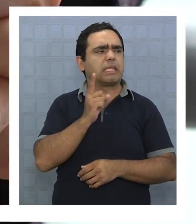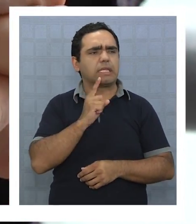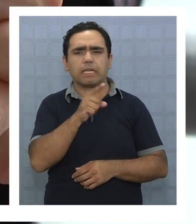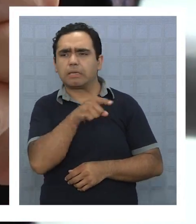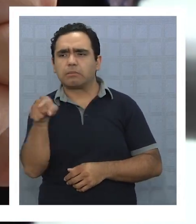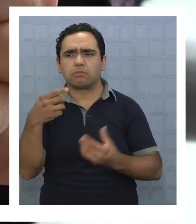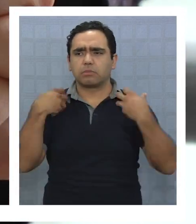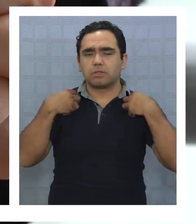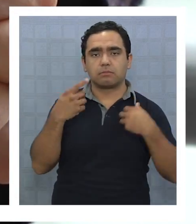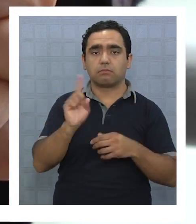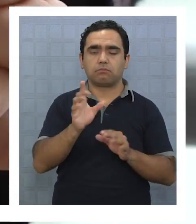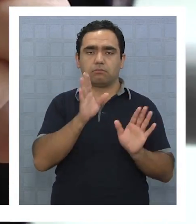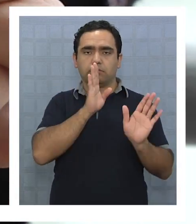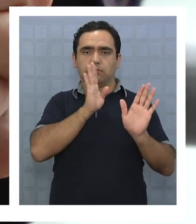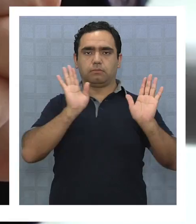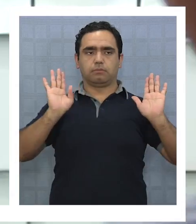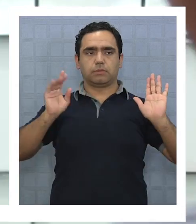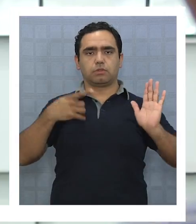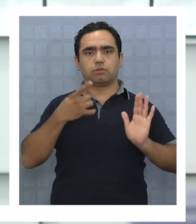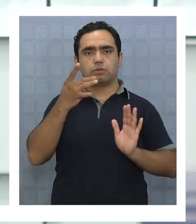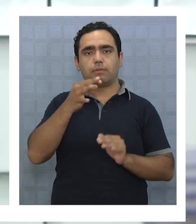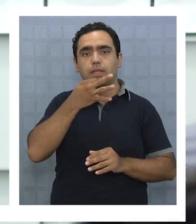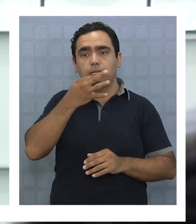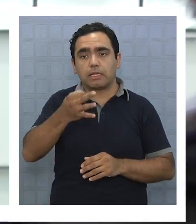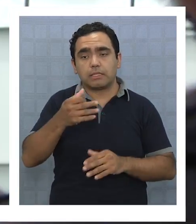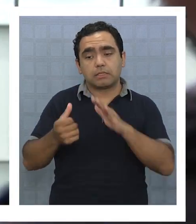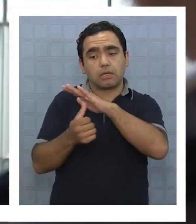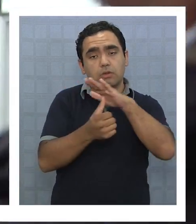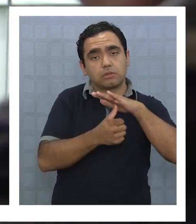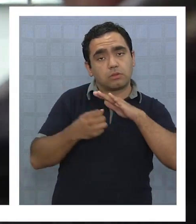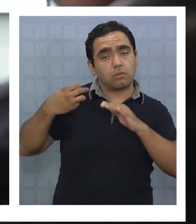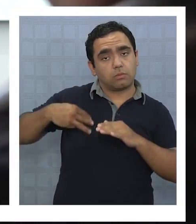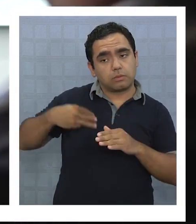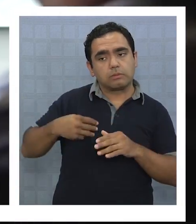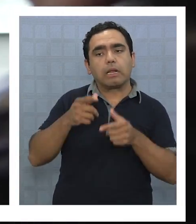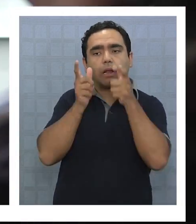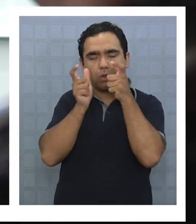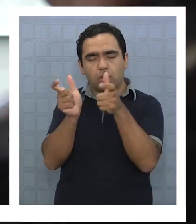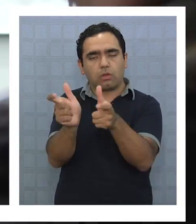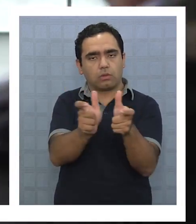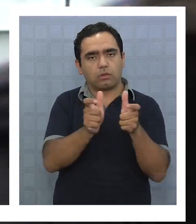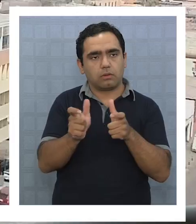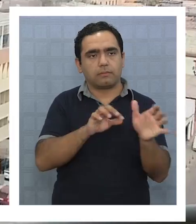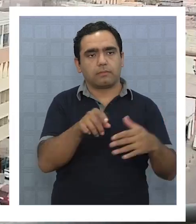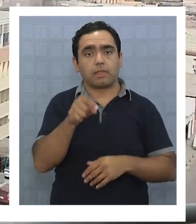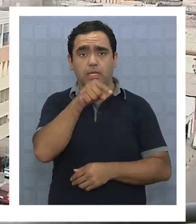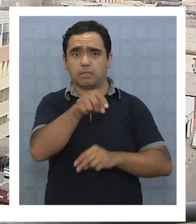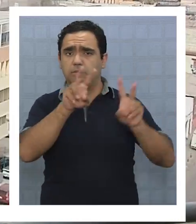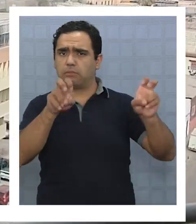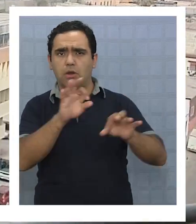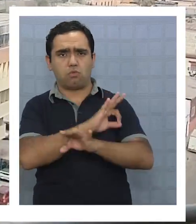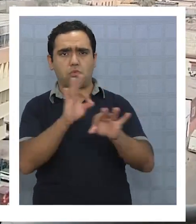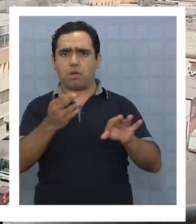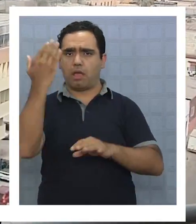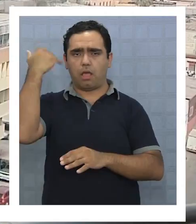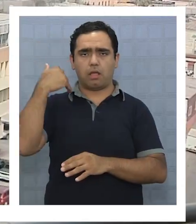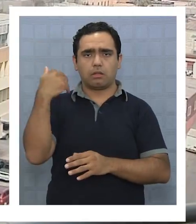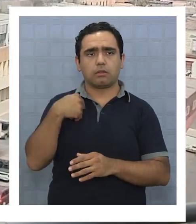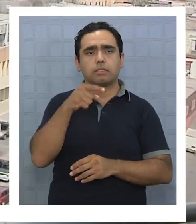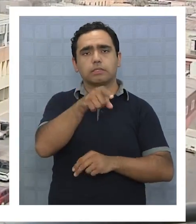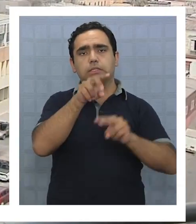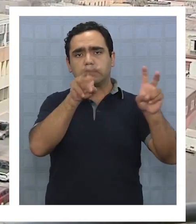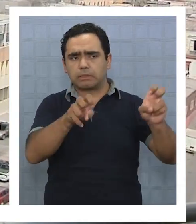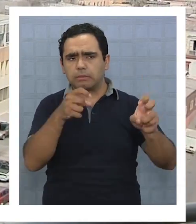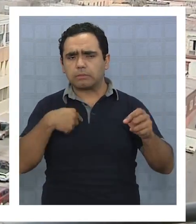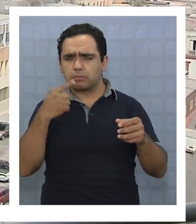sobre la irregular situación, solo se remitió a señalar que el Consejo Municipal fiscalizará la situación. Ese tema nunca surgió antes. Por lo tanto, es un